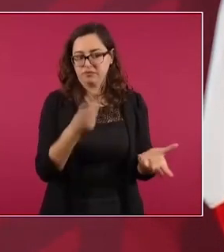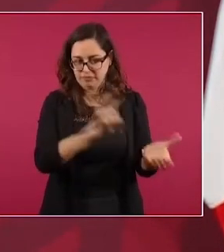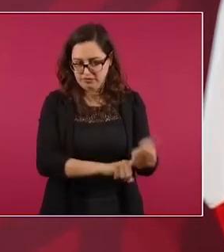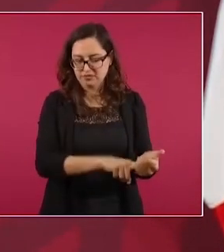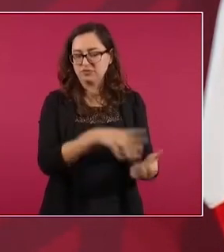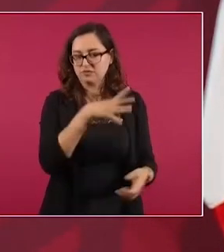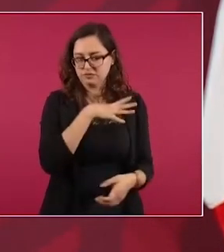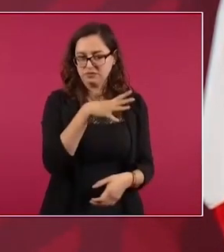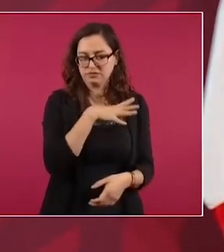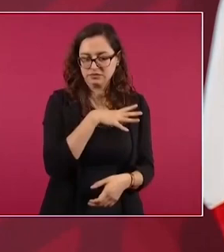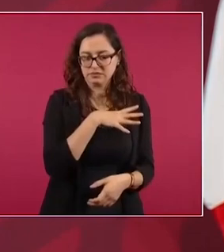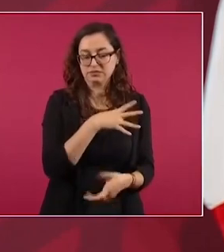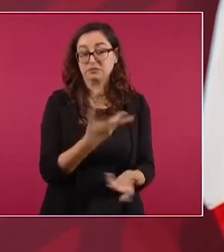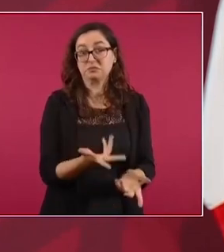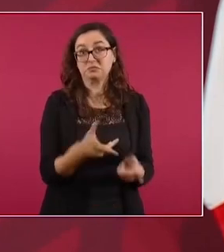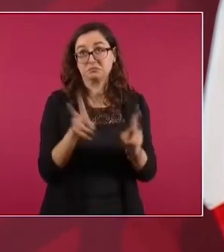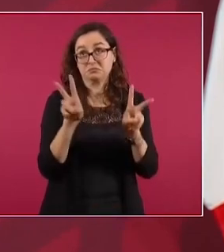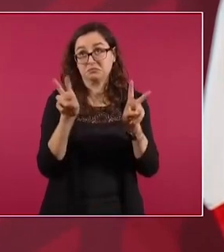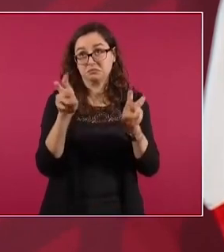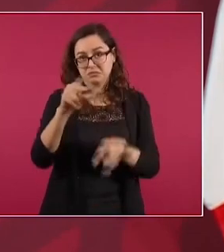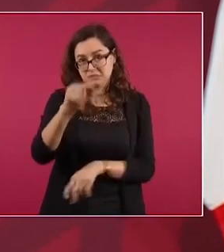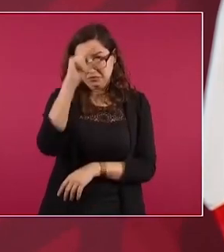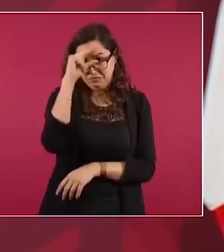de la intelectualidad.